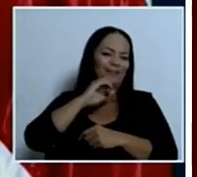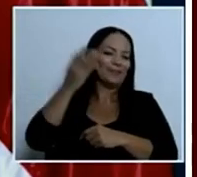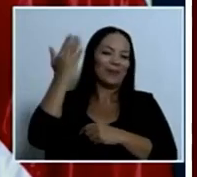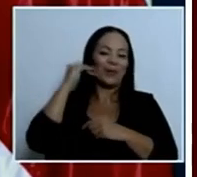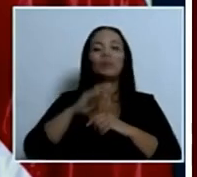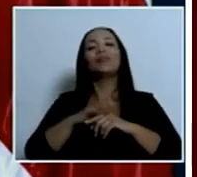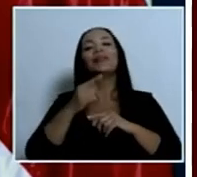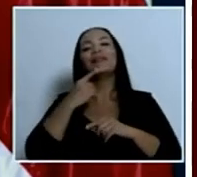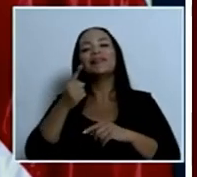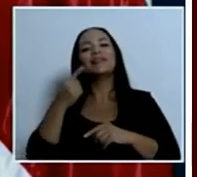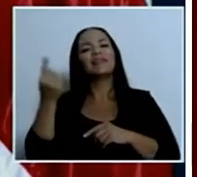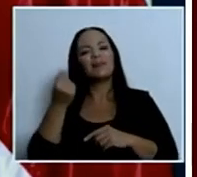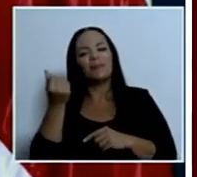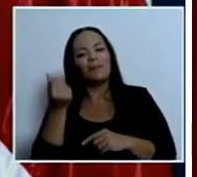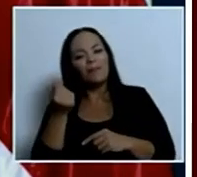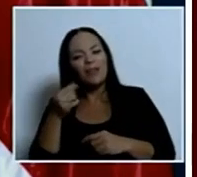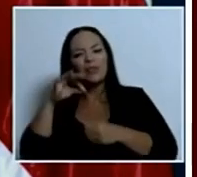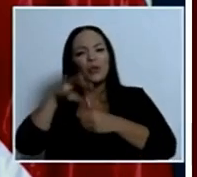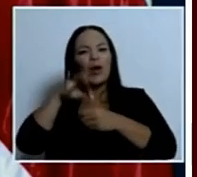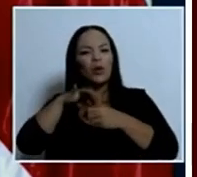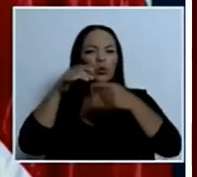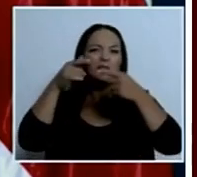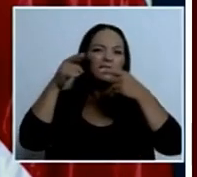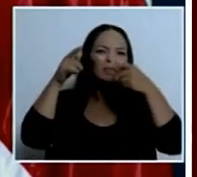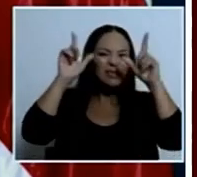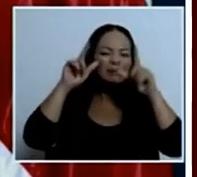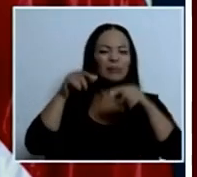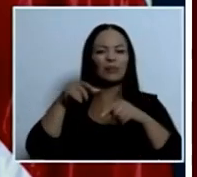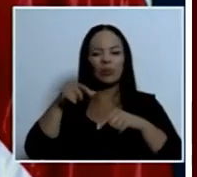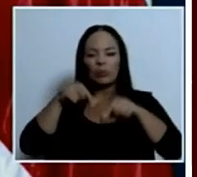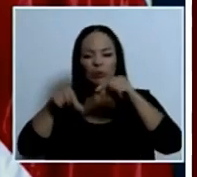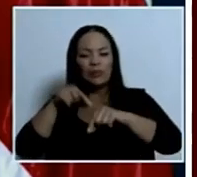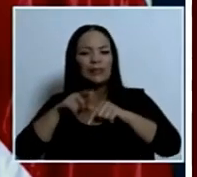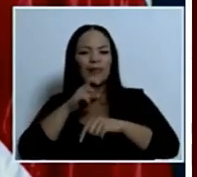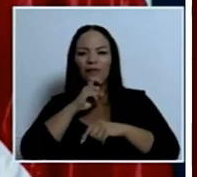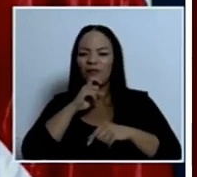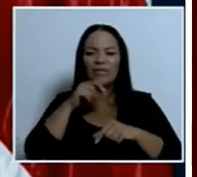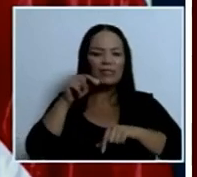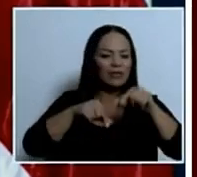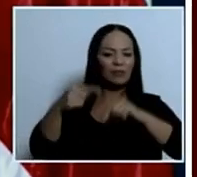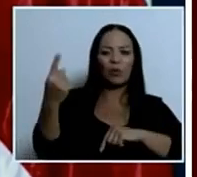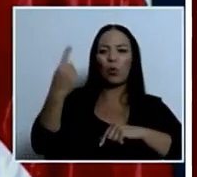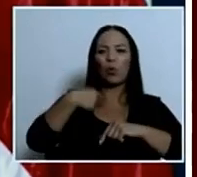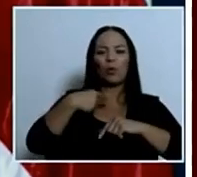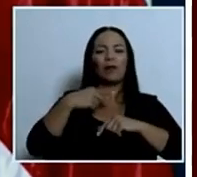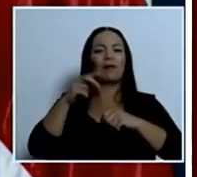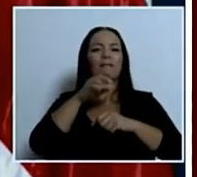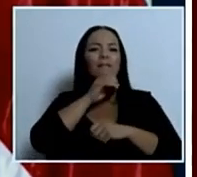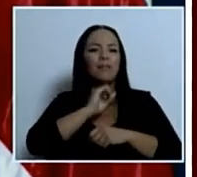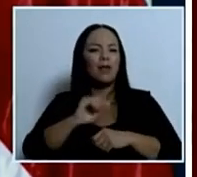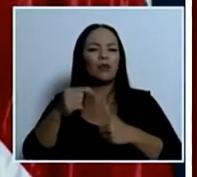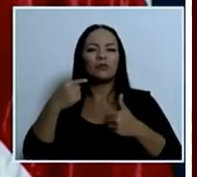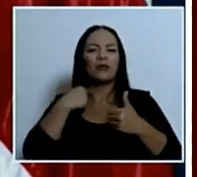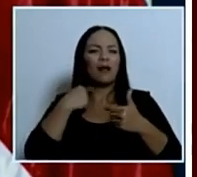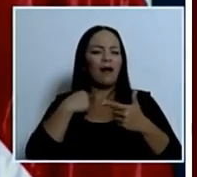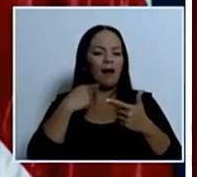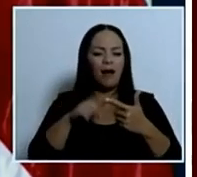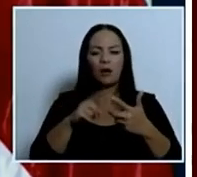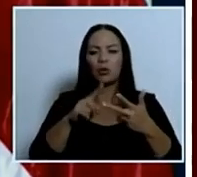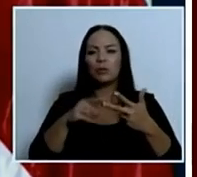el precio de los agroquímicos, los monopolios, el que nos obliga a usar agroquímicos viejos, caros, contaminantes.